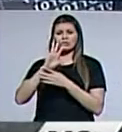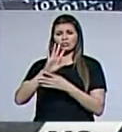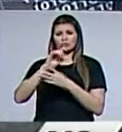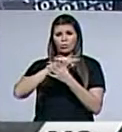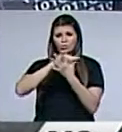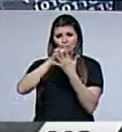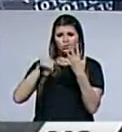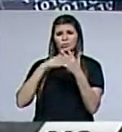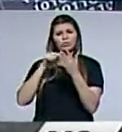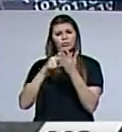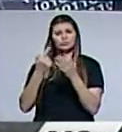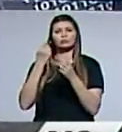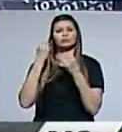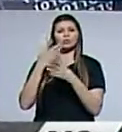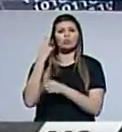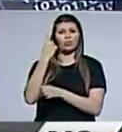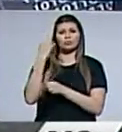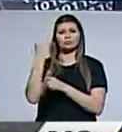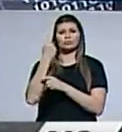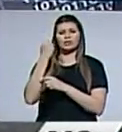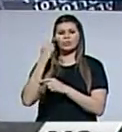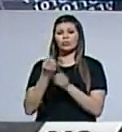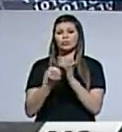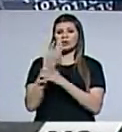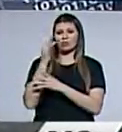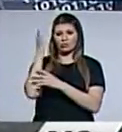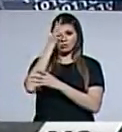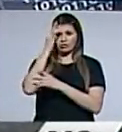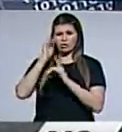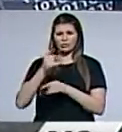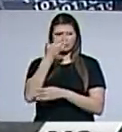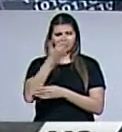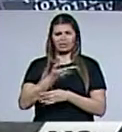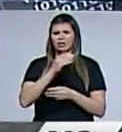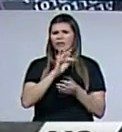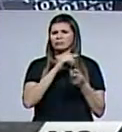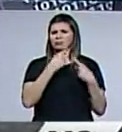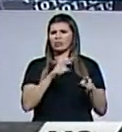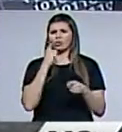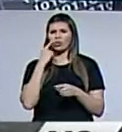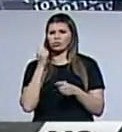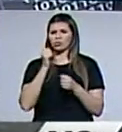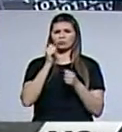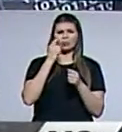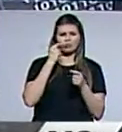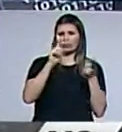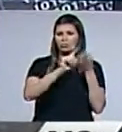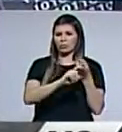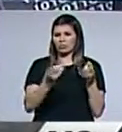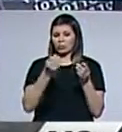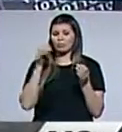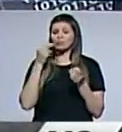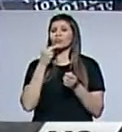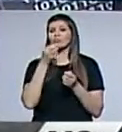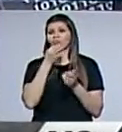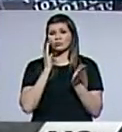Una de estas es la nueva filosofía y ética de la sexualidad. Hoy quiero ofrecer dos ejemplos, dos